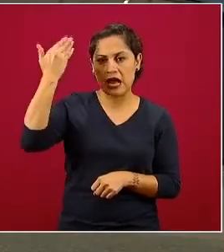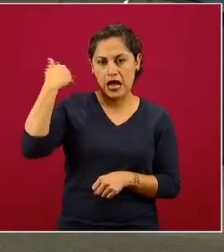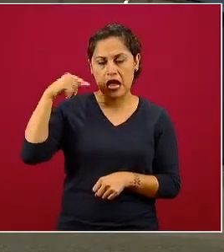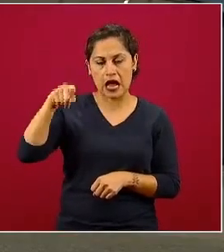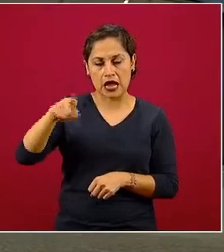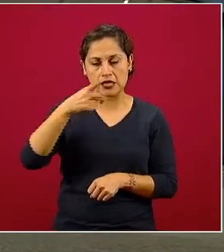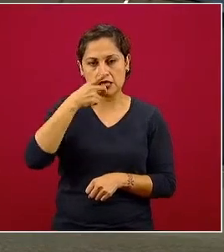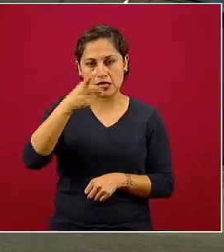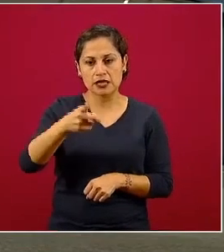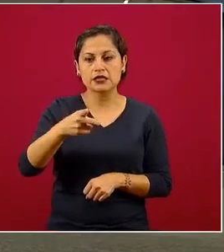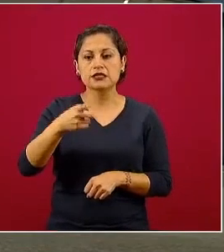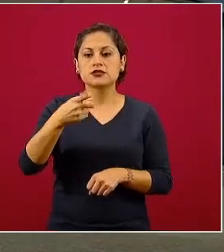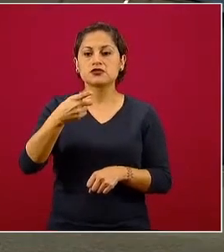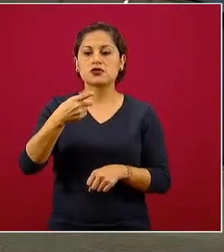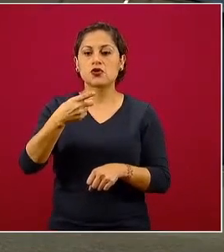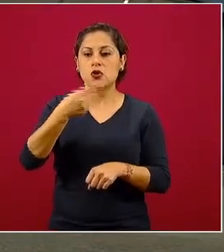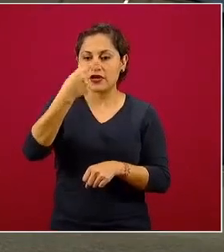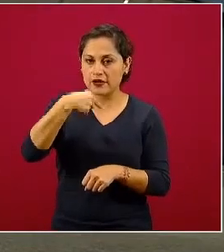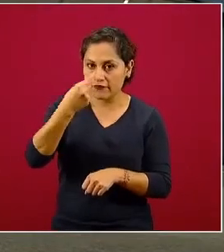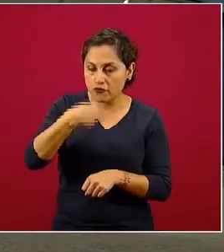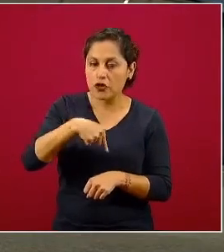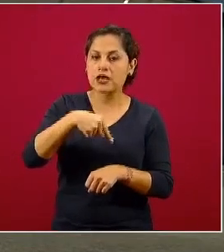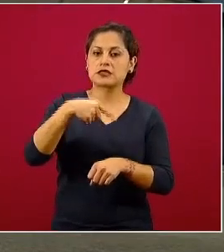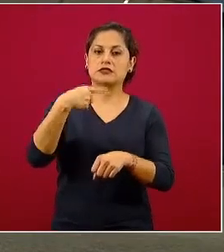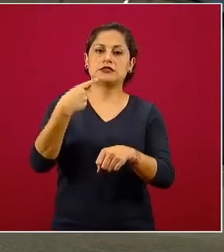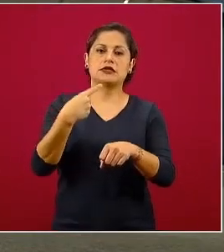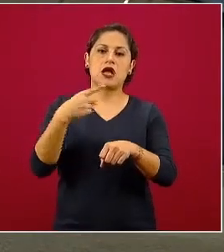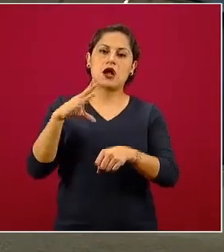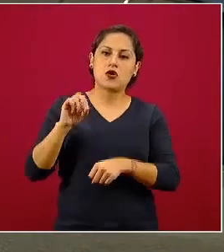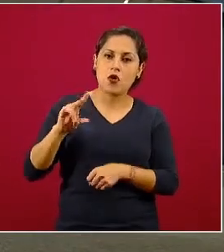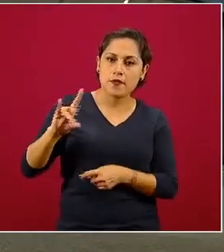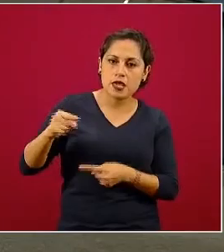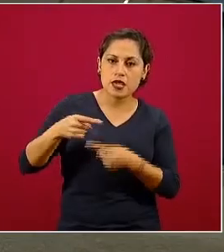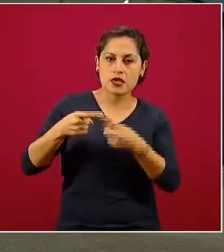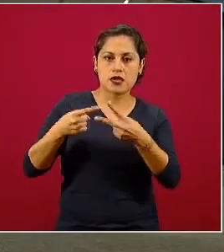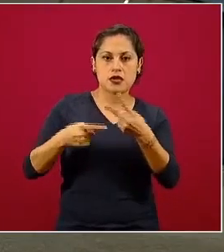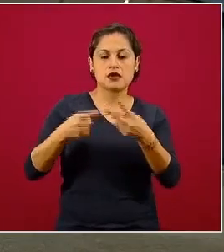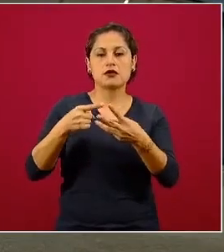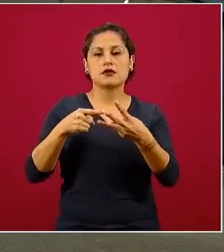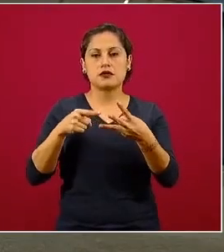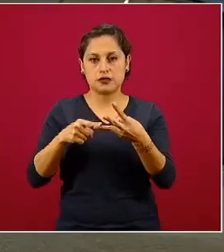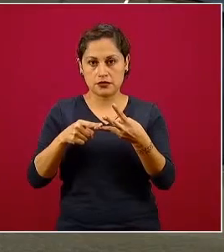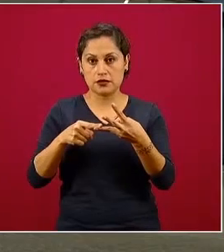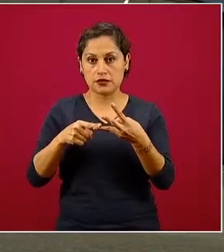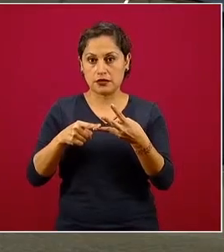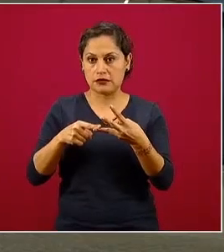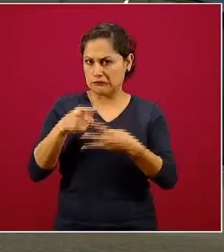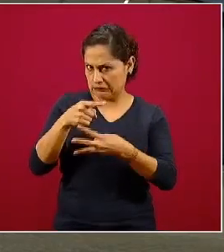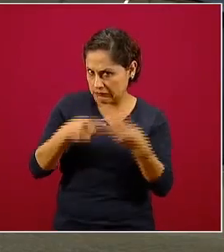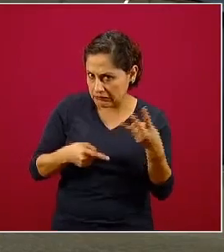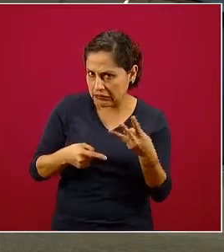influencia y el COVID conviviendo en una temporada, entonces tendríamos tres